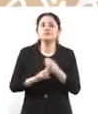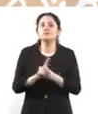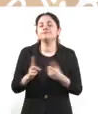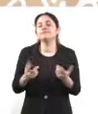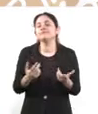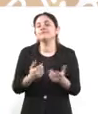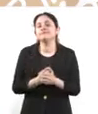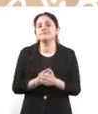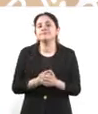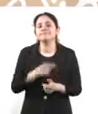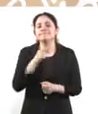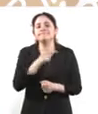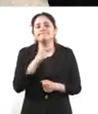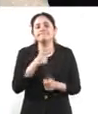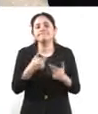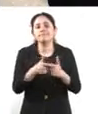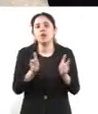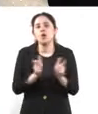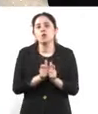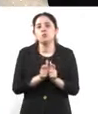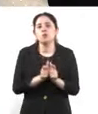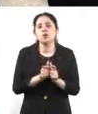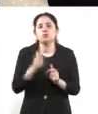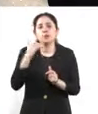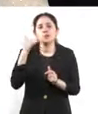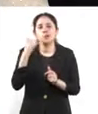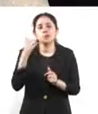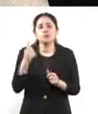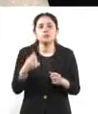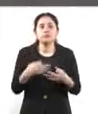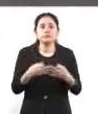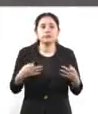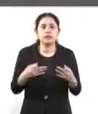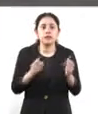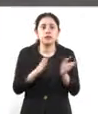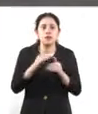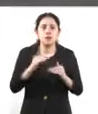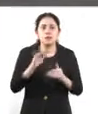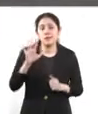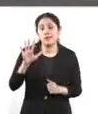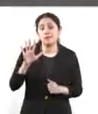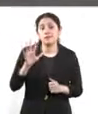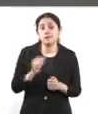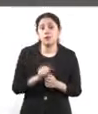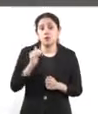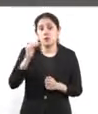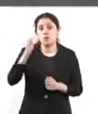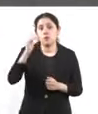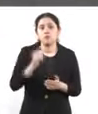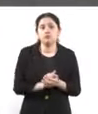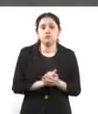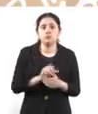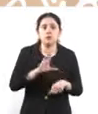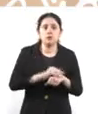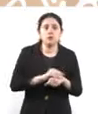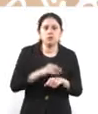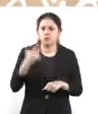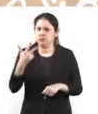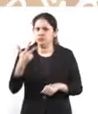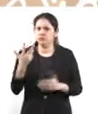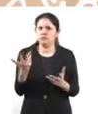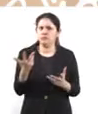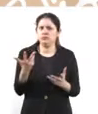modus operandi en donde el uso de suelo es de cinco pisos. Permiten la construcción de ocho. A cambio,